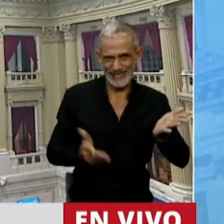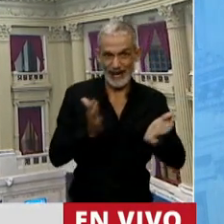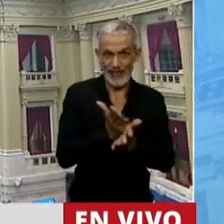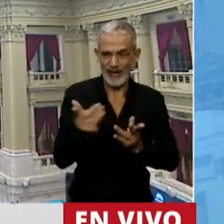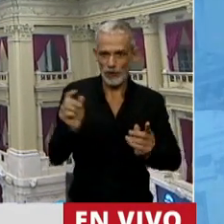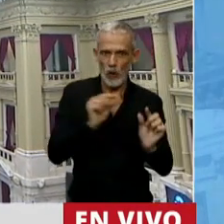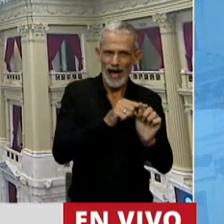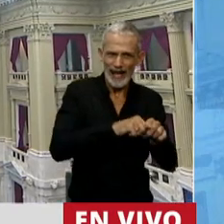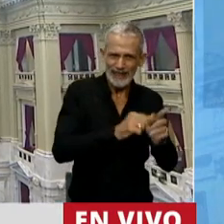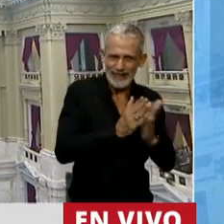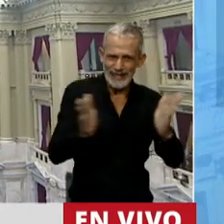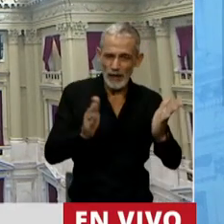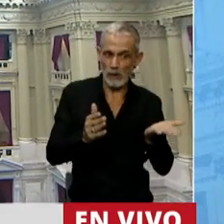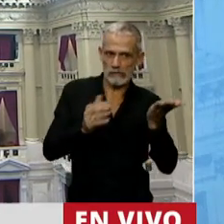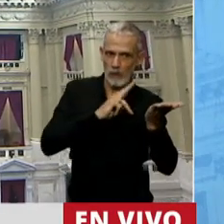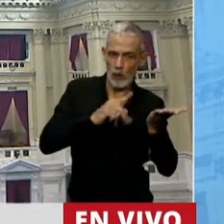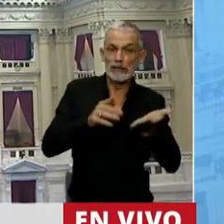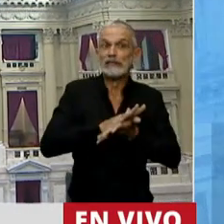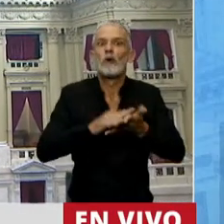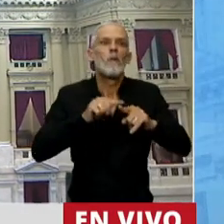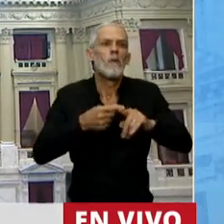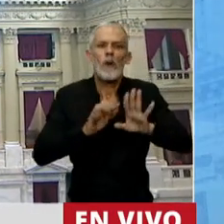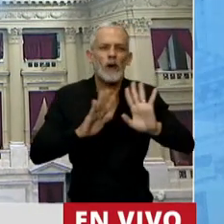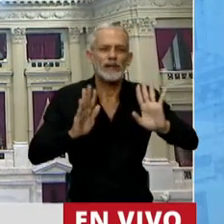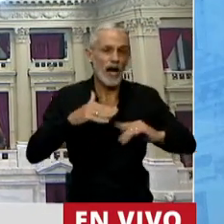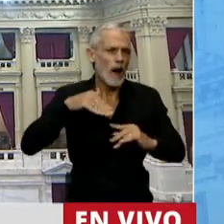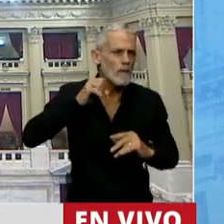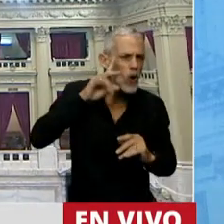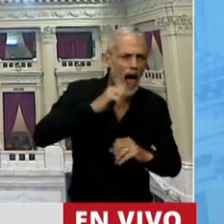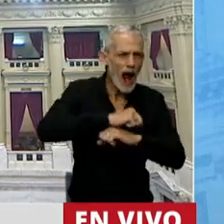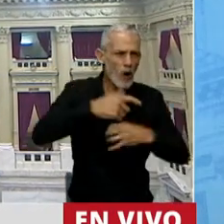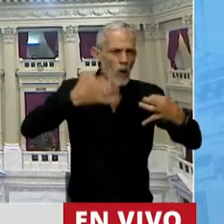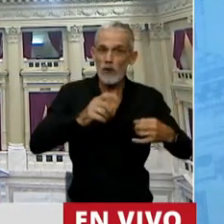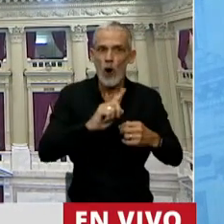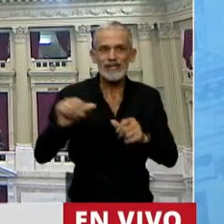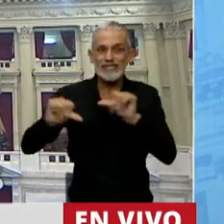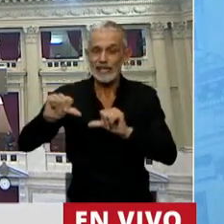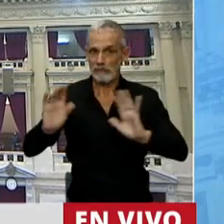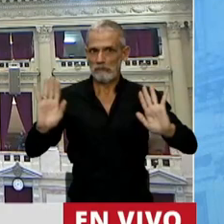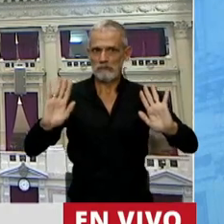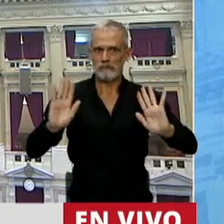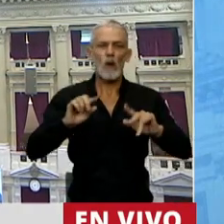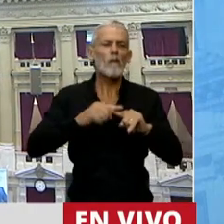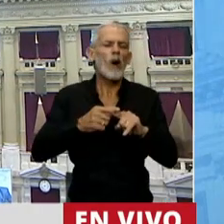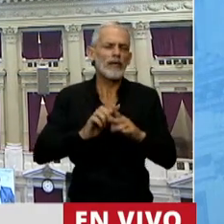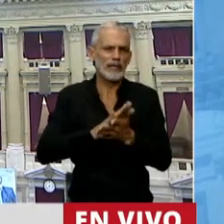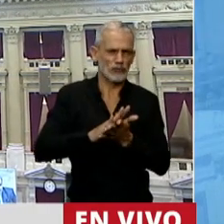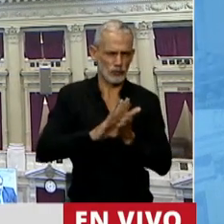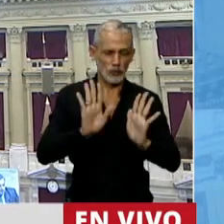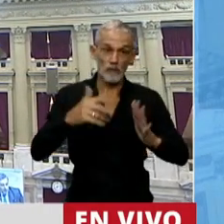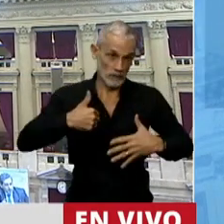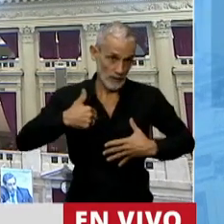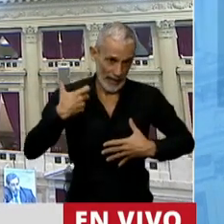Es un intento, como decía recién, es un intento de solución política ni moral ni científica. Esa, en general, es mi